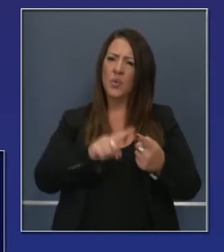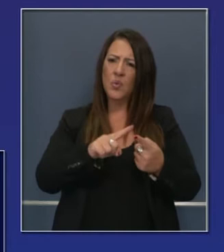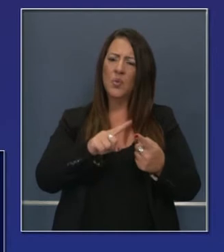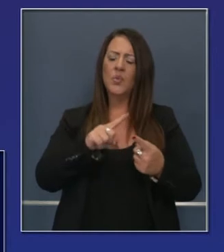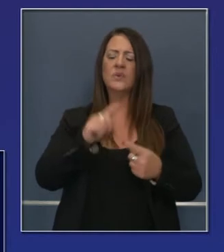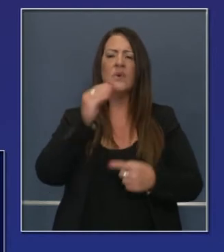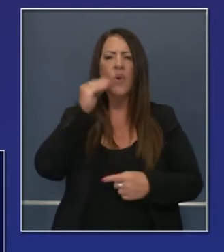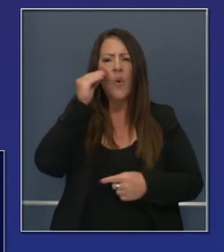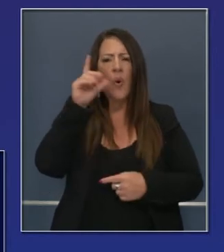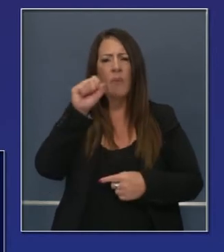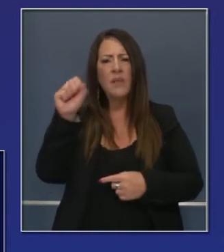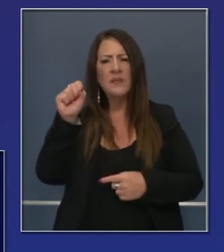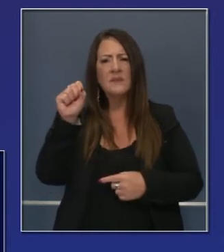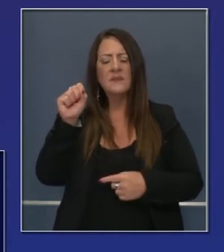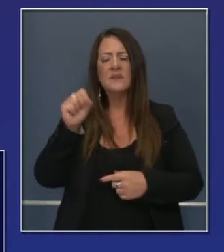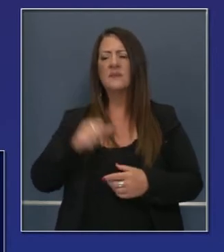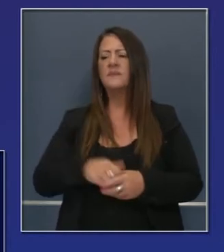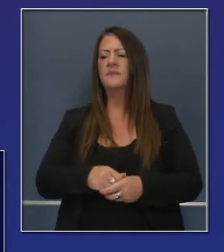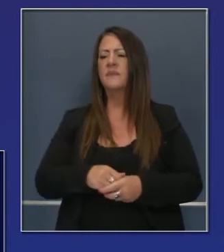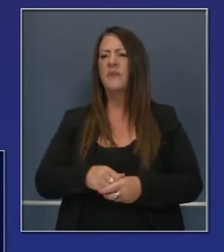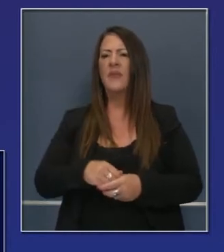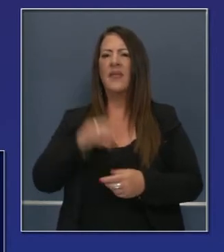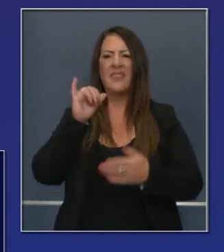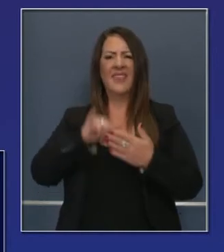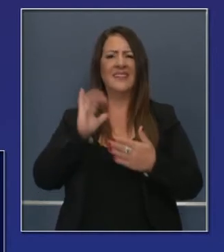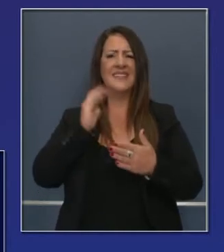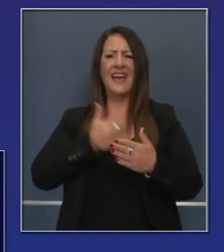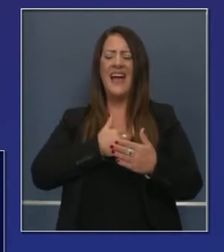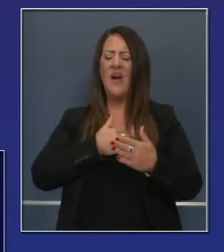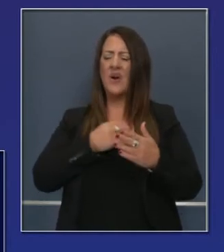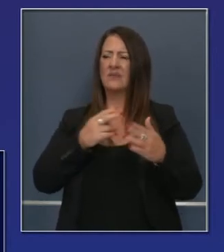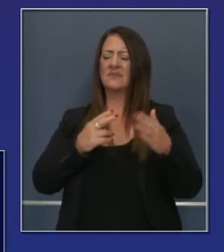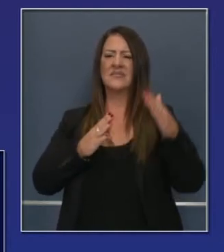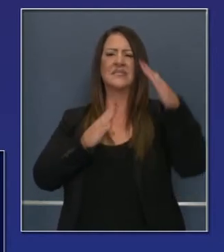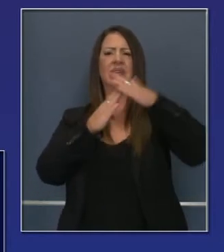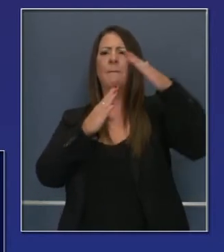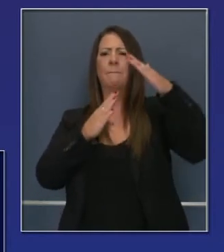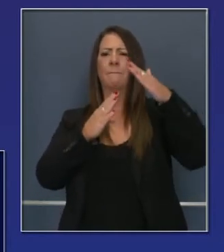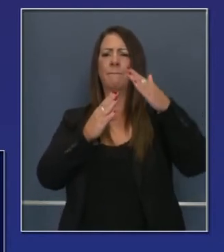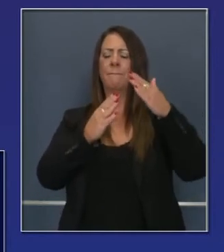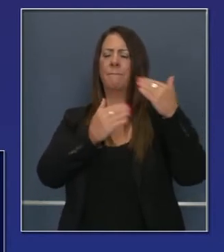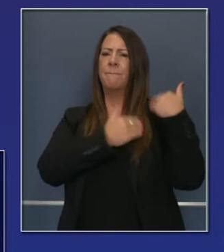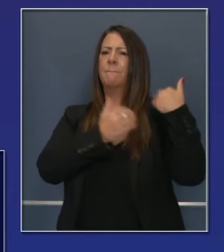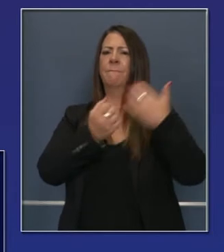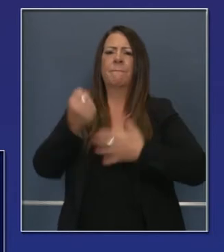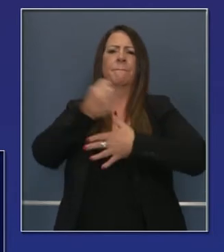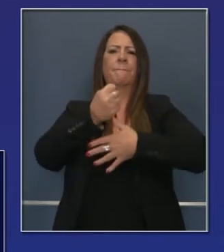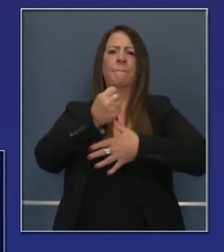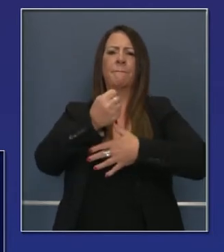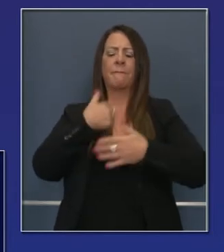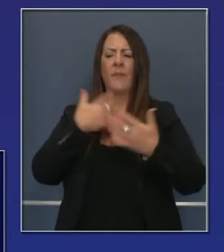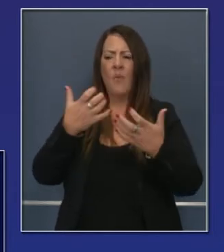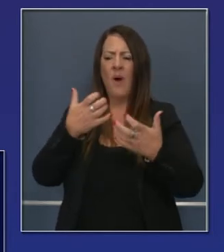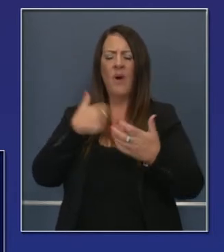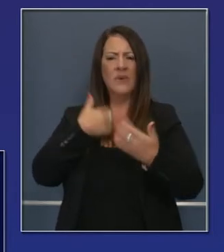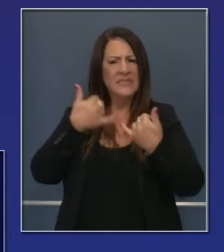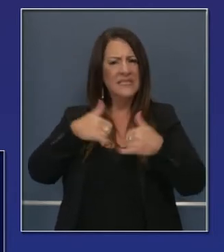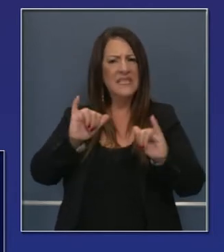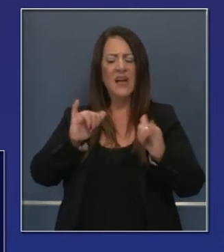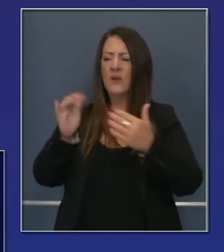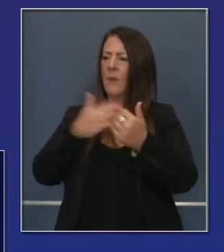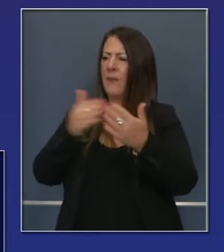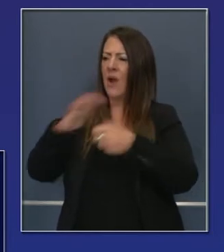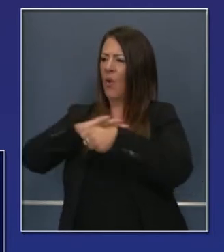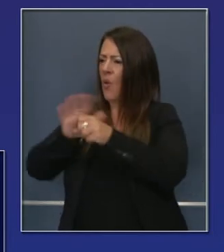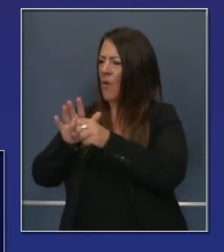los desalojados. Con este problema en California ya ha sido la prioridad más importante de nuestra administración. Ahora que tenemos el COVID no hemos